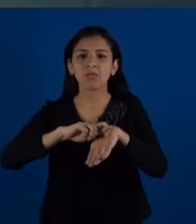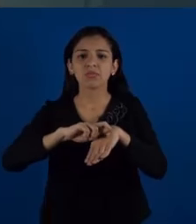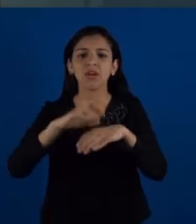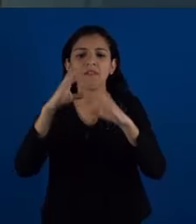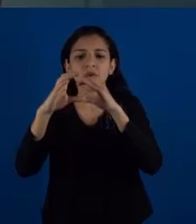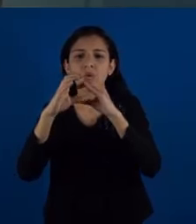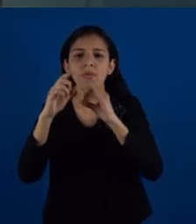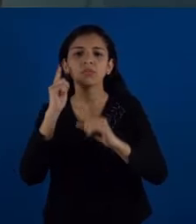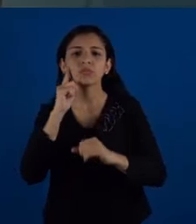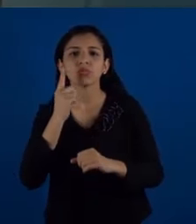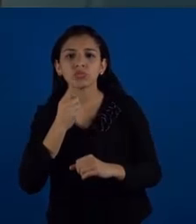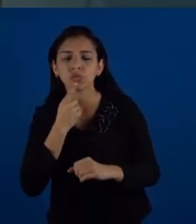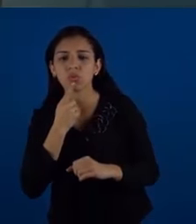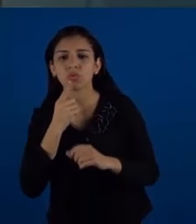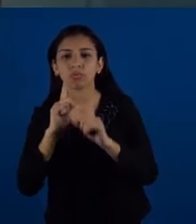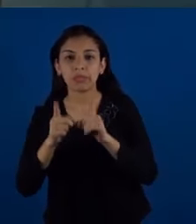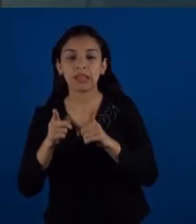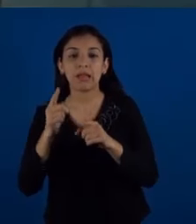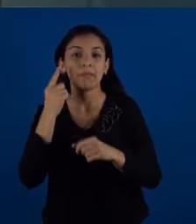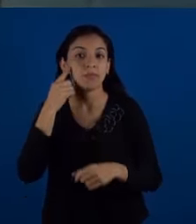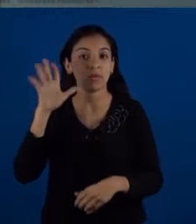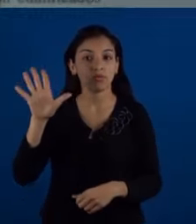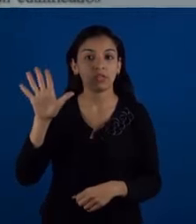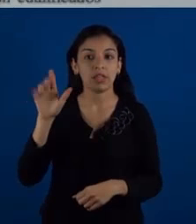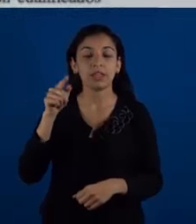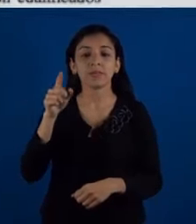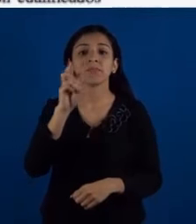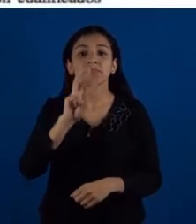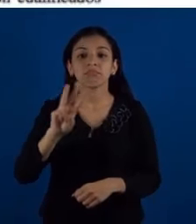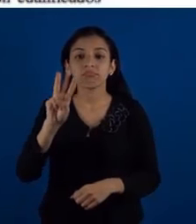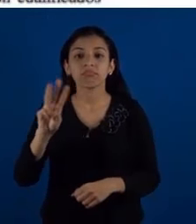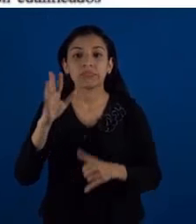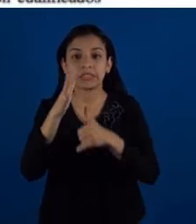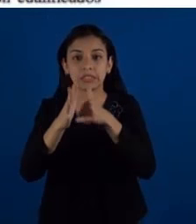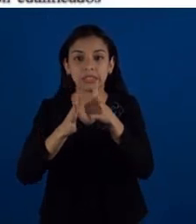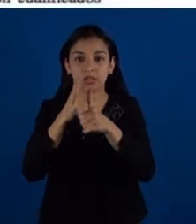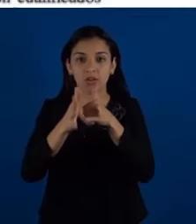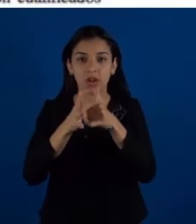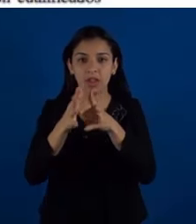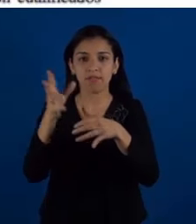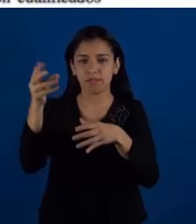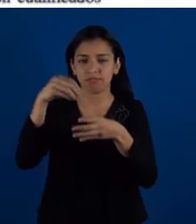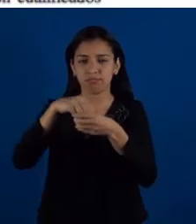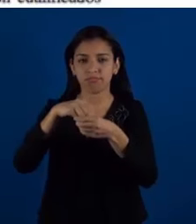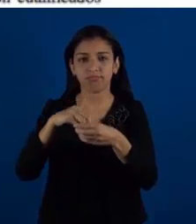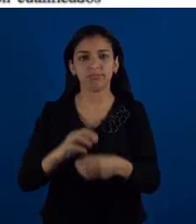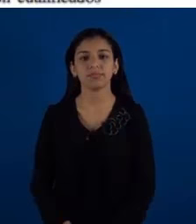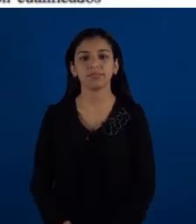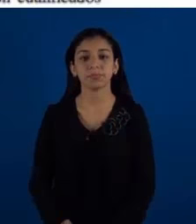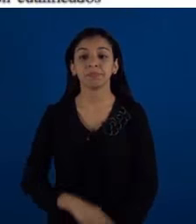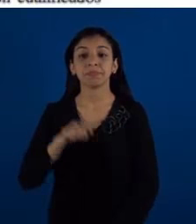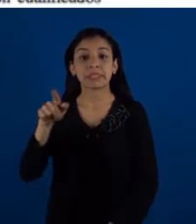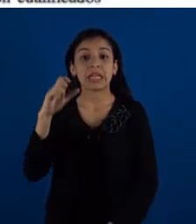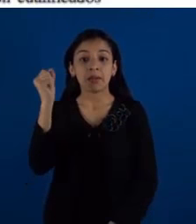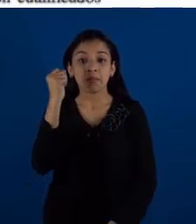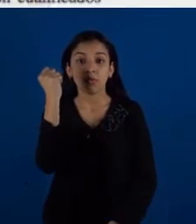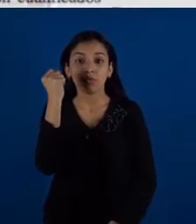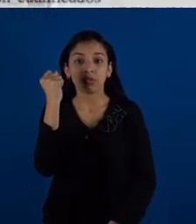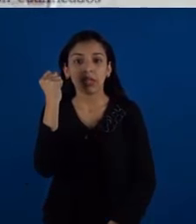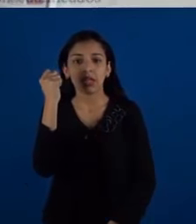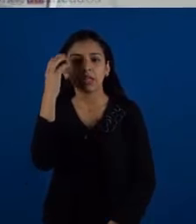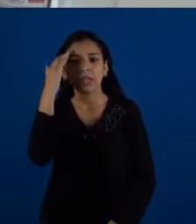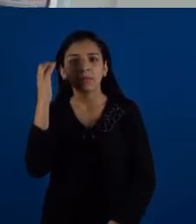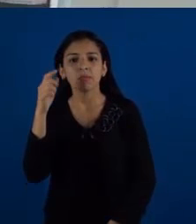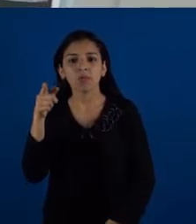mensajes entre las personas sordas y oyentes a través de la web www.centroderrelevo.gov.pi. Esta